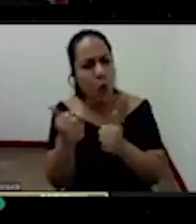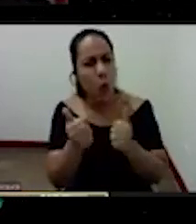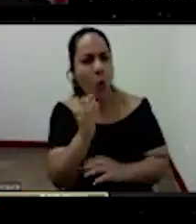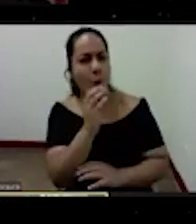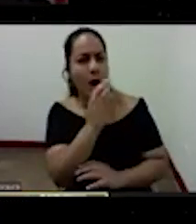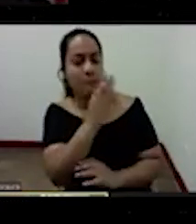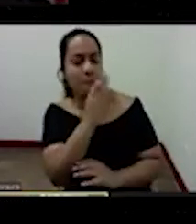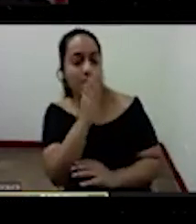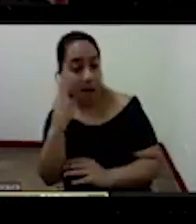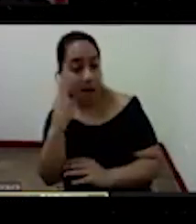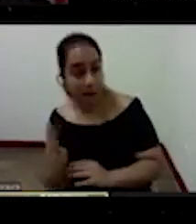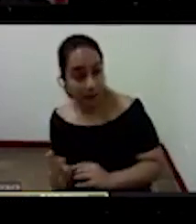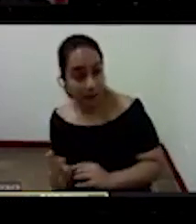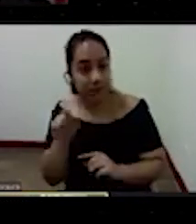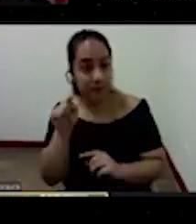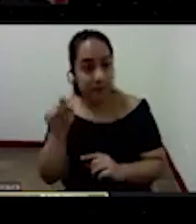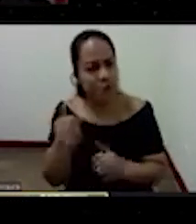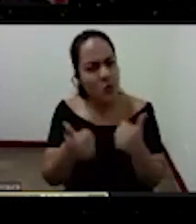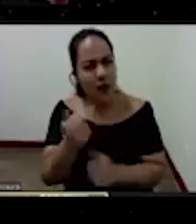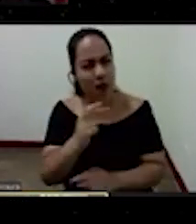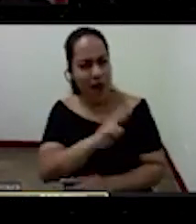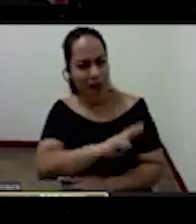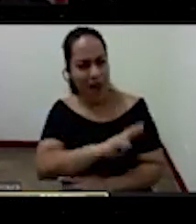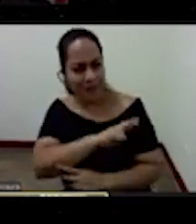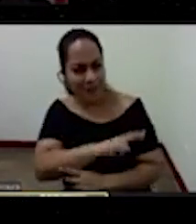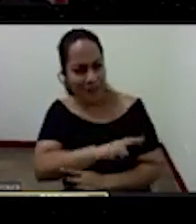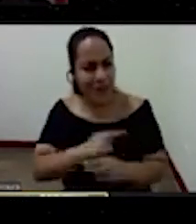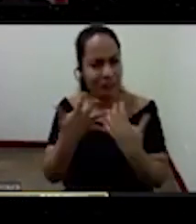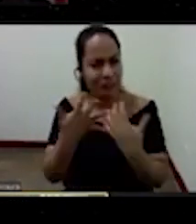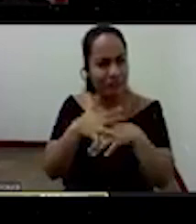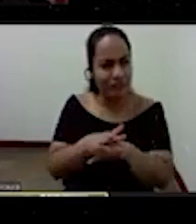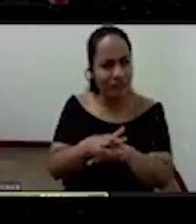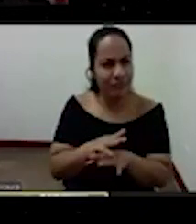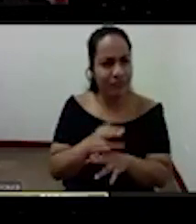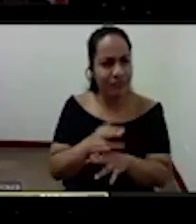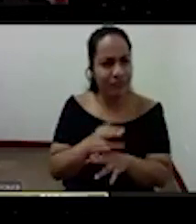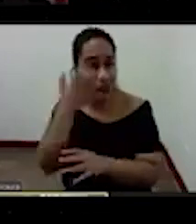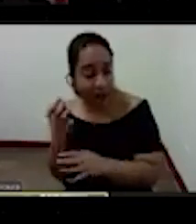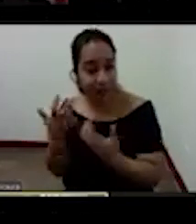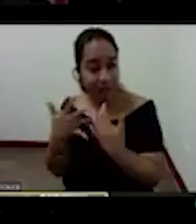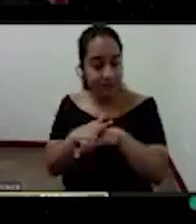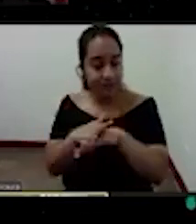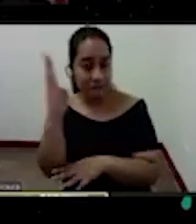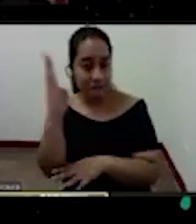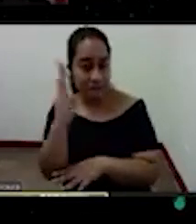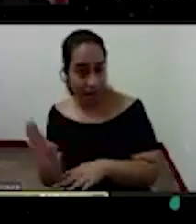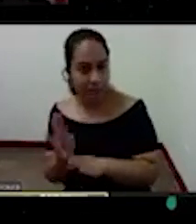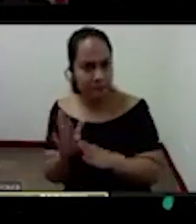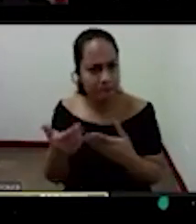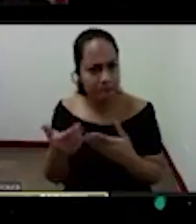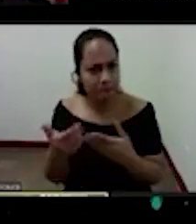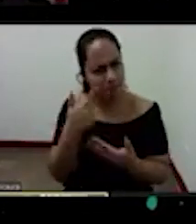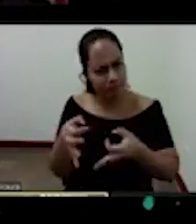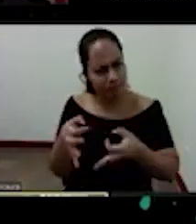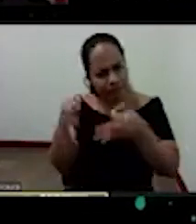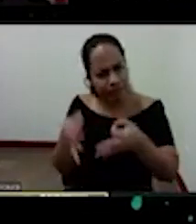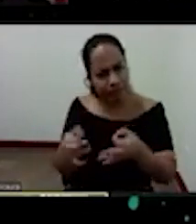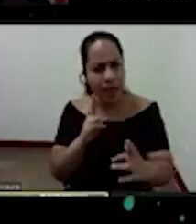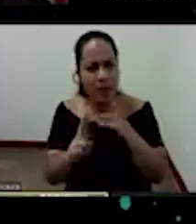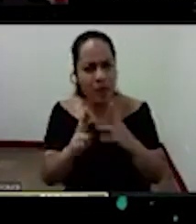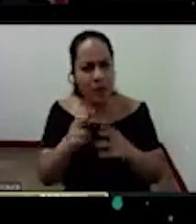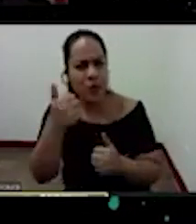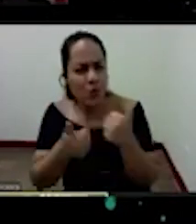religiones afro brasileñas que serían una posibilidad concreta de la relación entre el